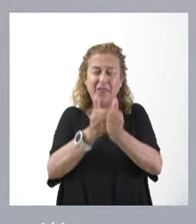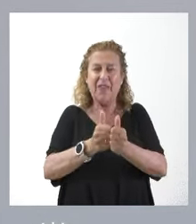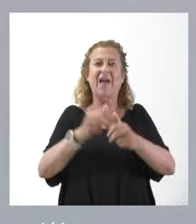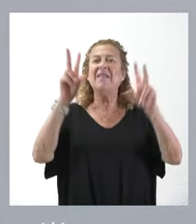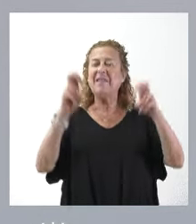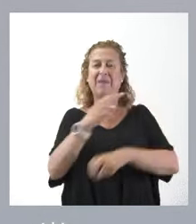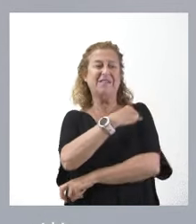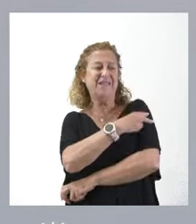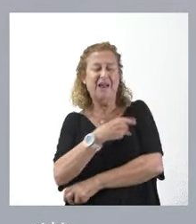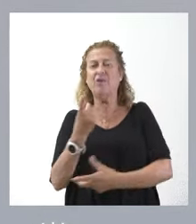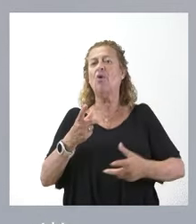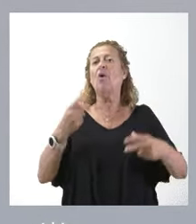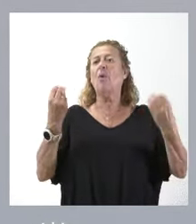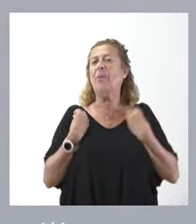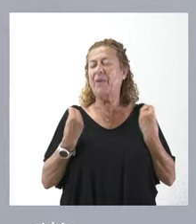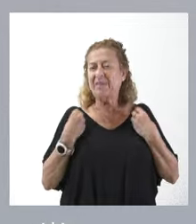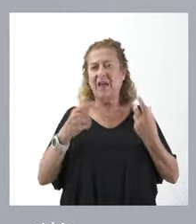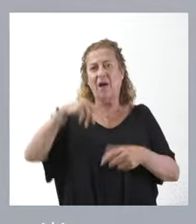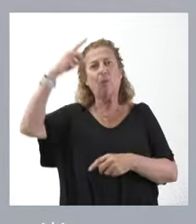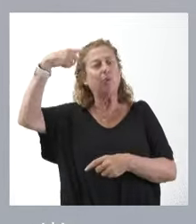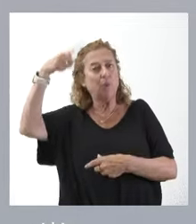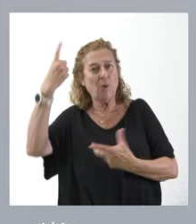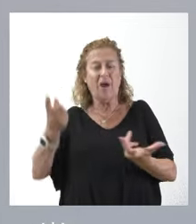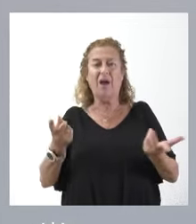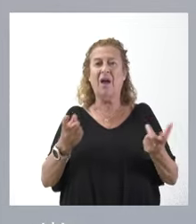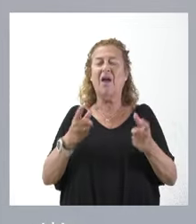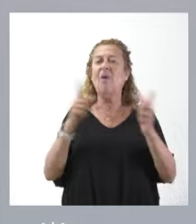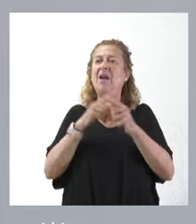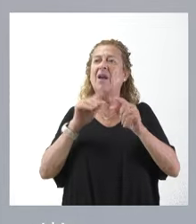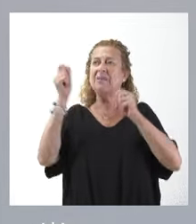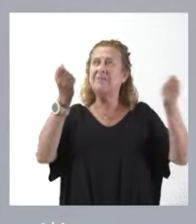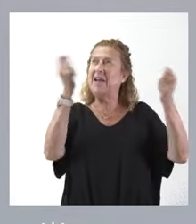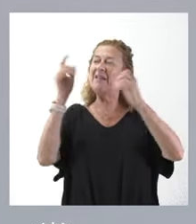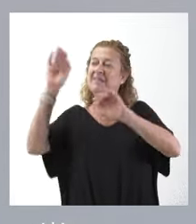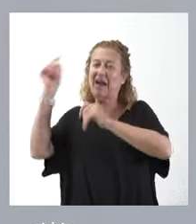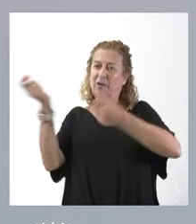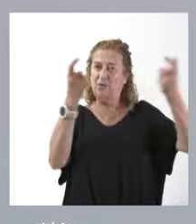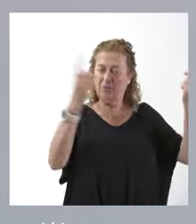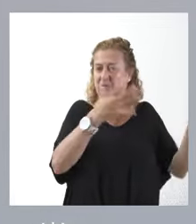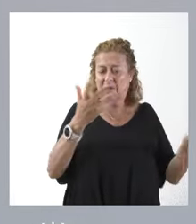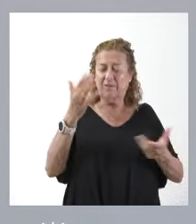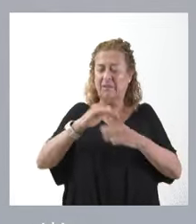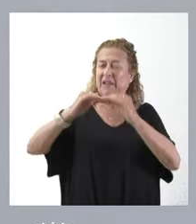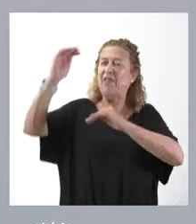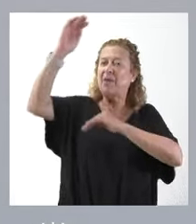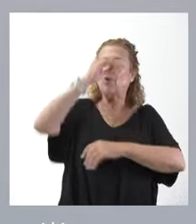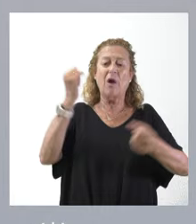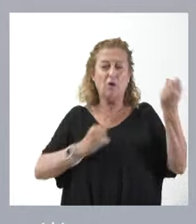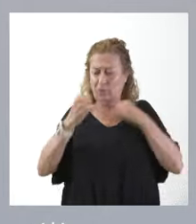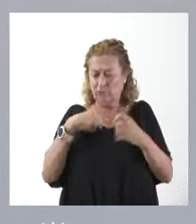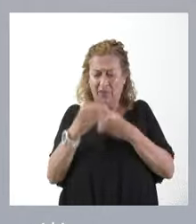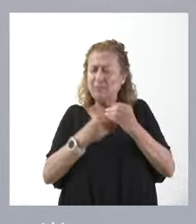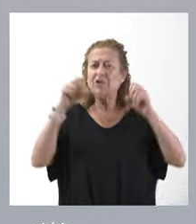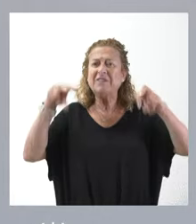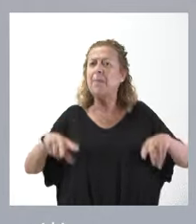de la vivienda, de la cultura, de las exportaciones, del crecimiento económico. Y eso es lo que estamos haciendo sin parar este